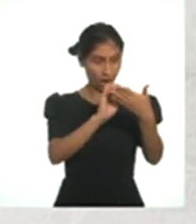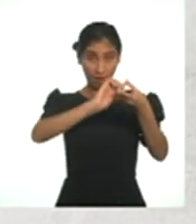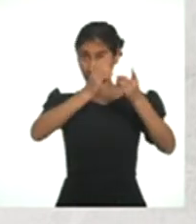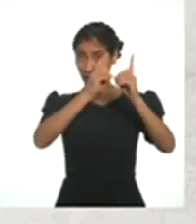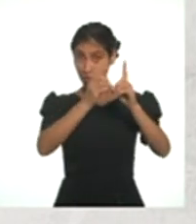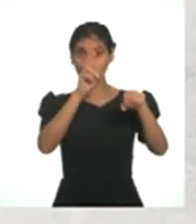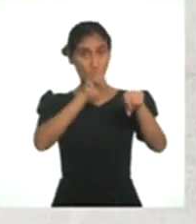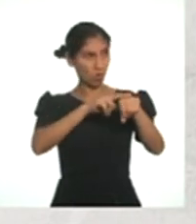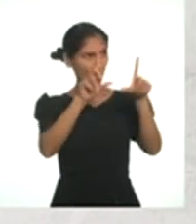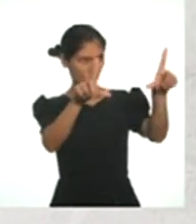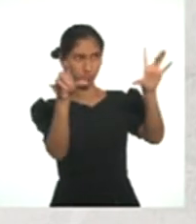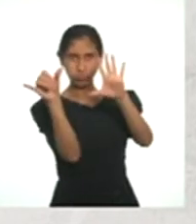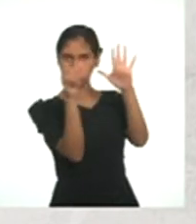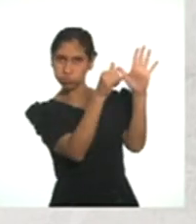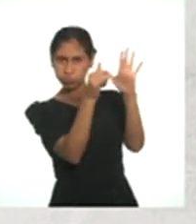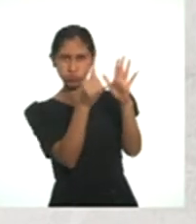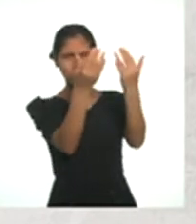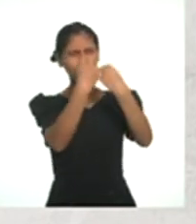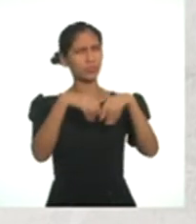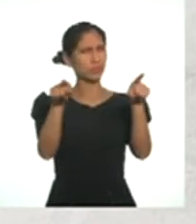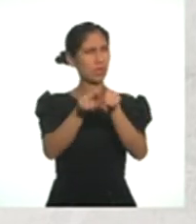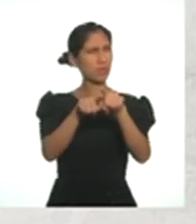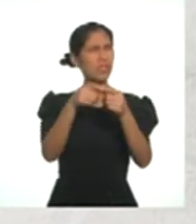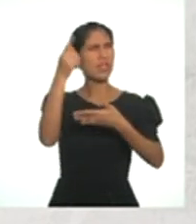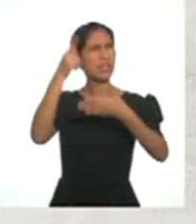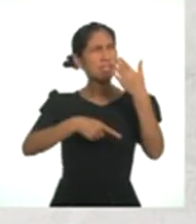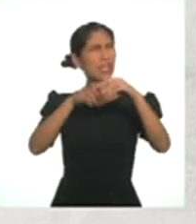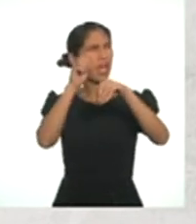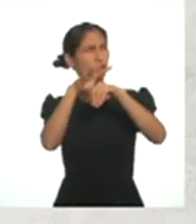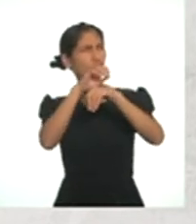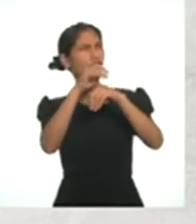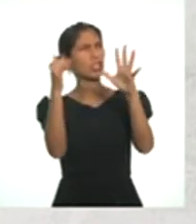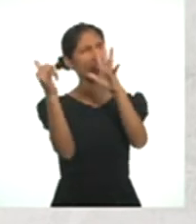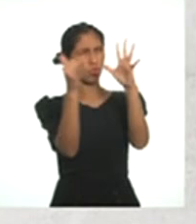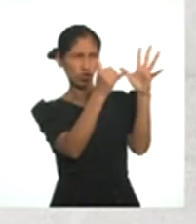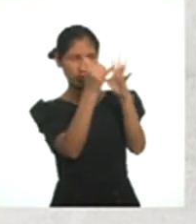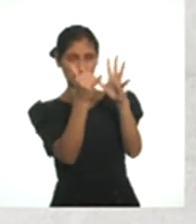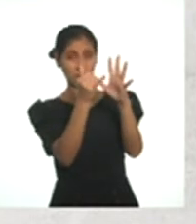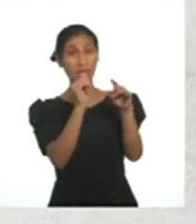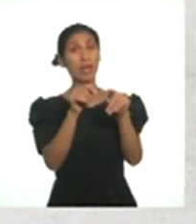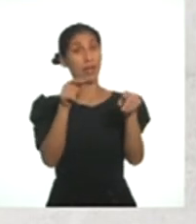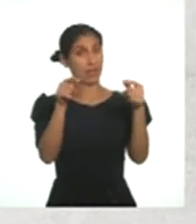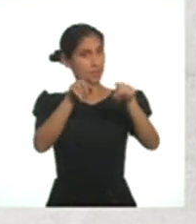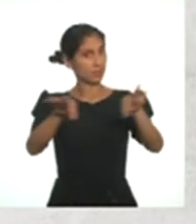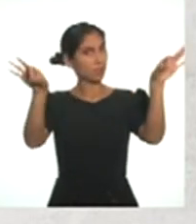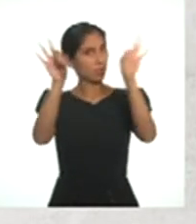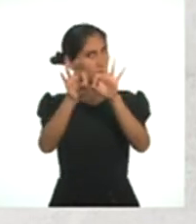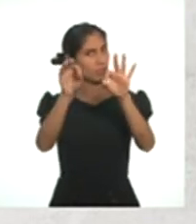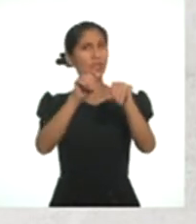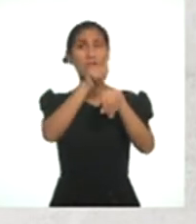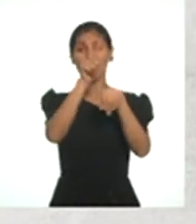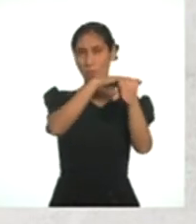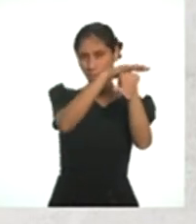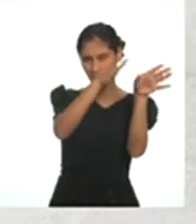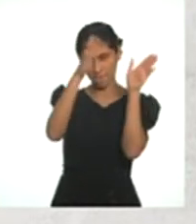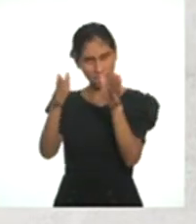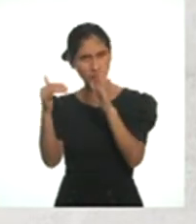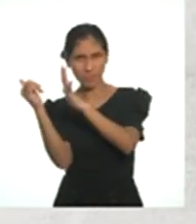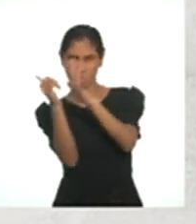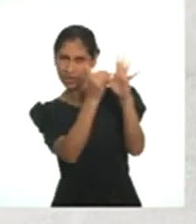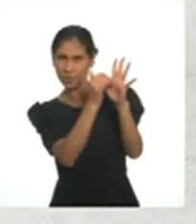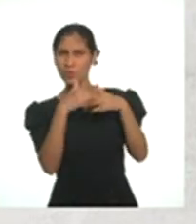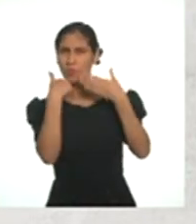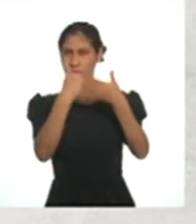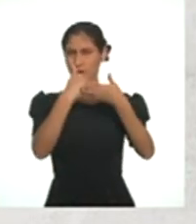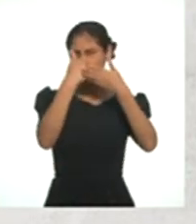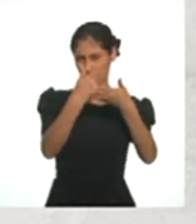justo en el momento de la grabación. ¿Qué recomiendas al momento de la grabación? Tener un plan de grabación. Esto ayudará a que fluya de mejor manera.